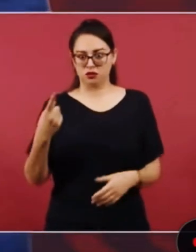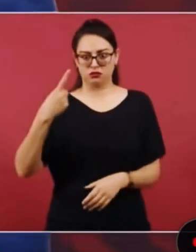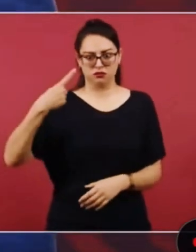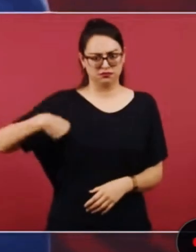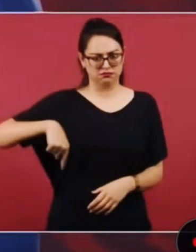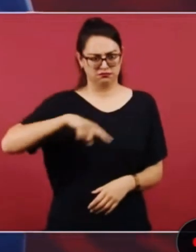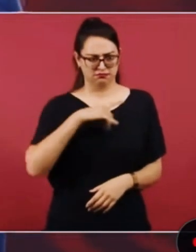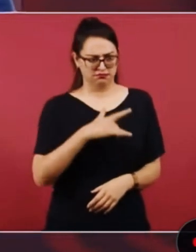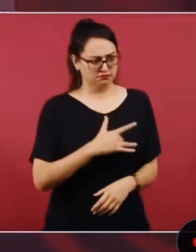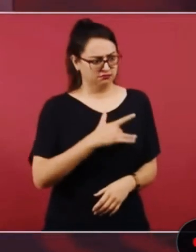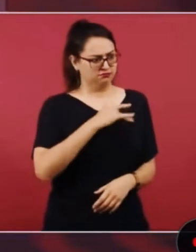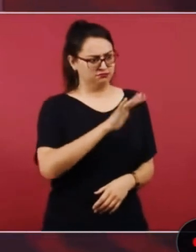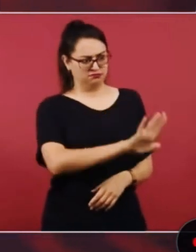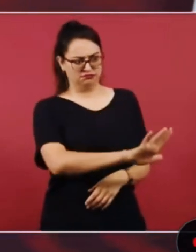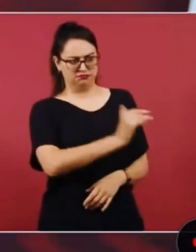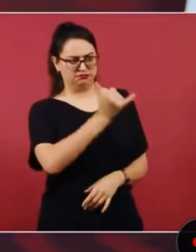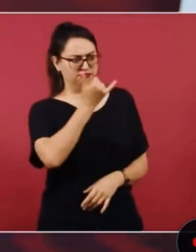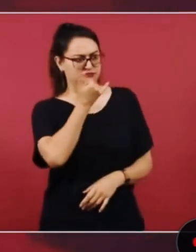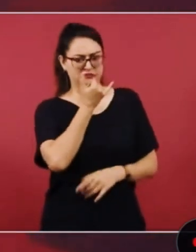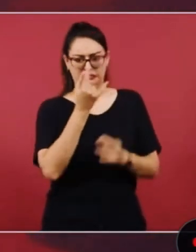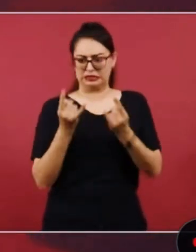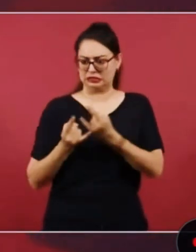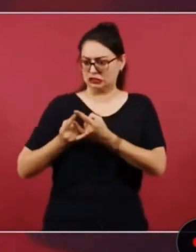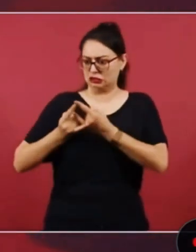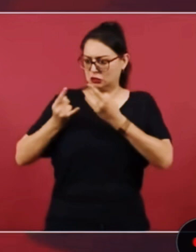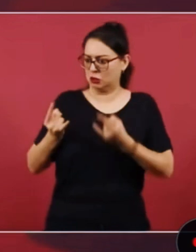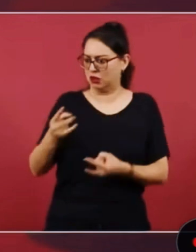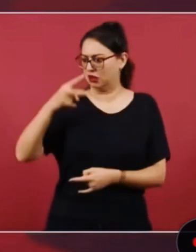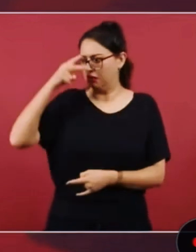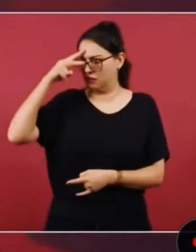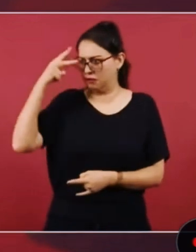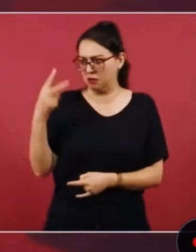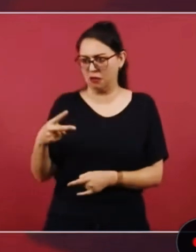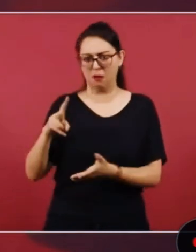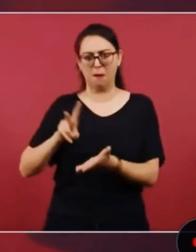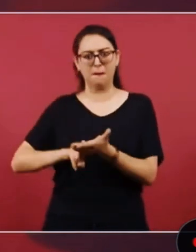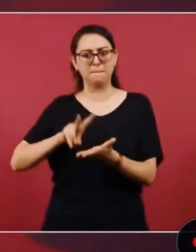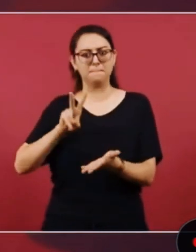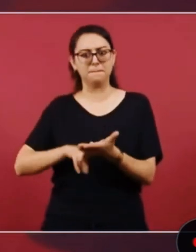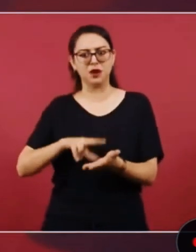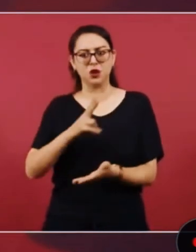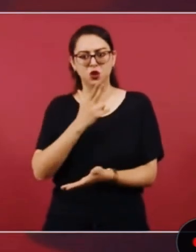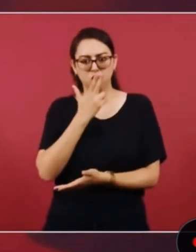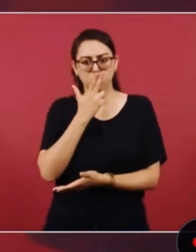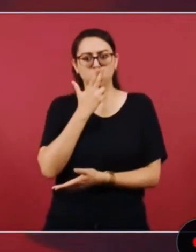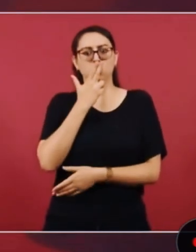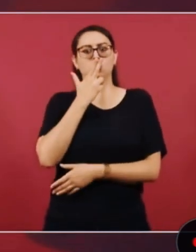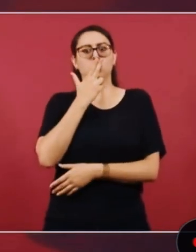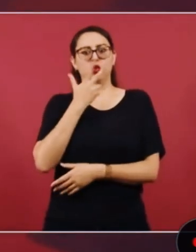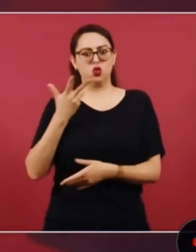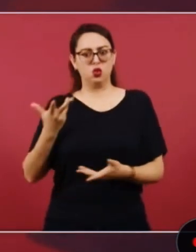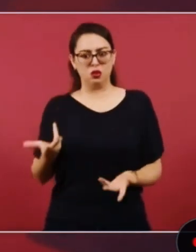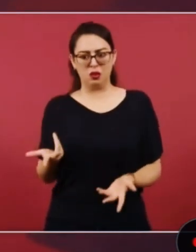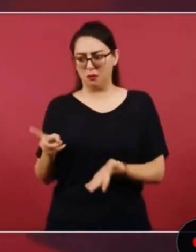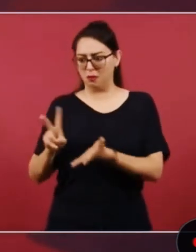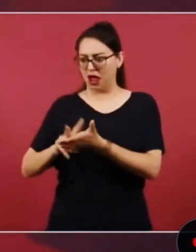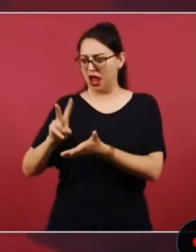se da a conocer la recuperación de una pieza olmeca